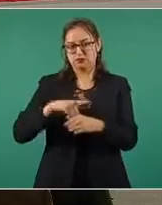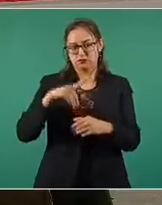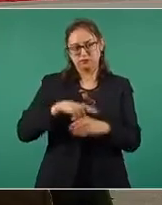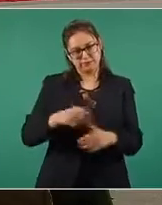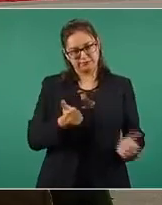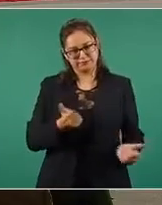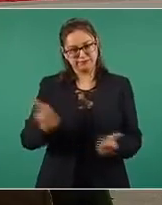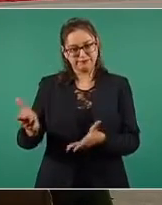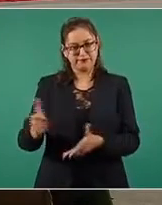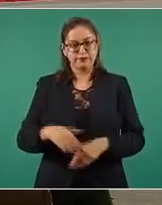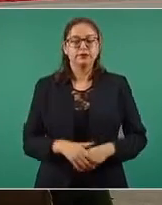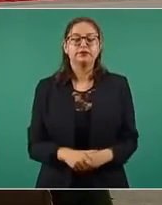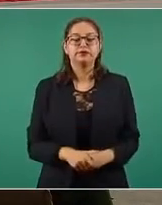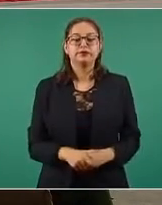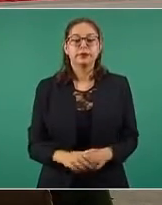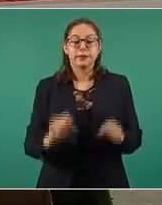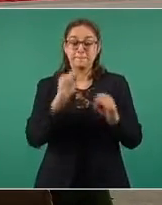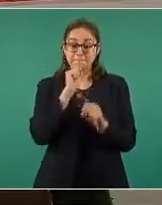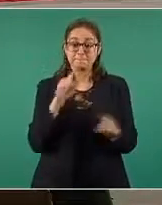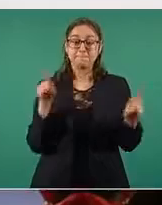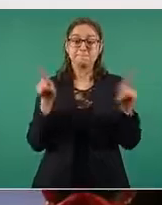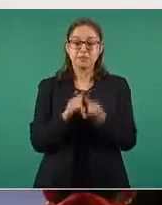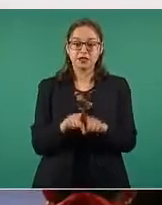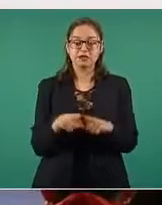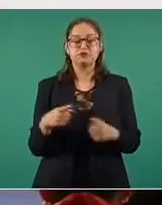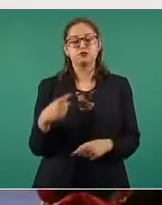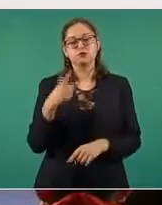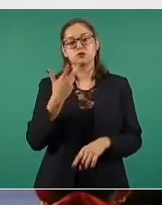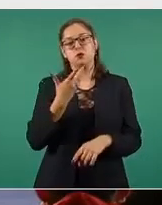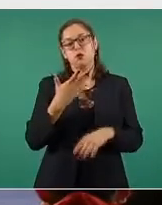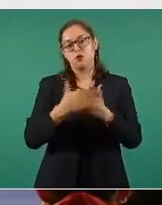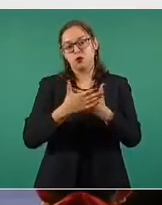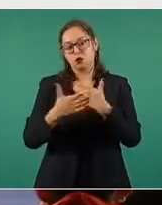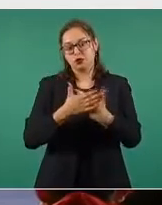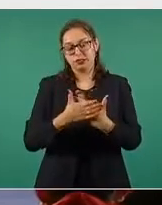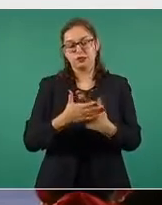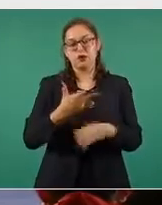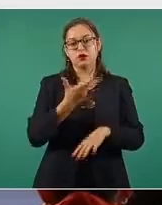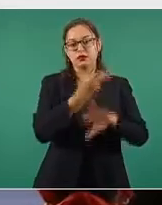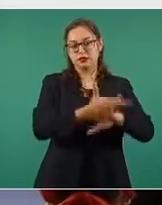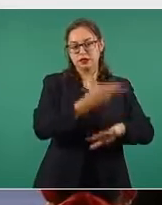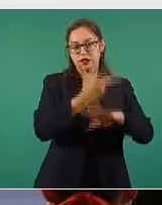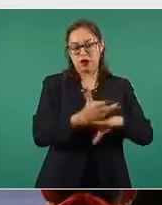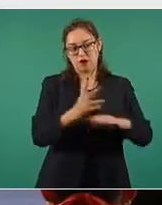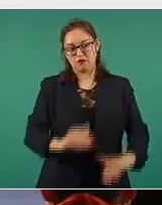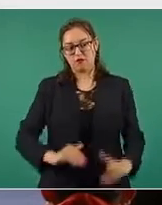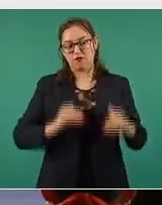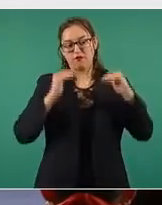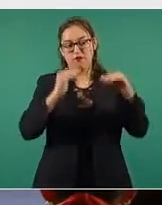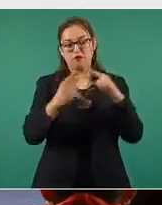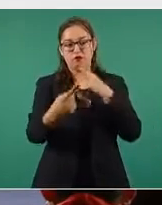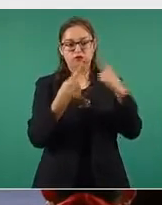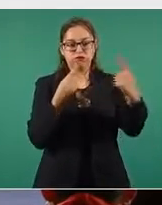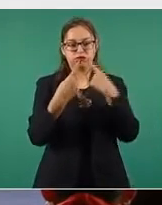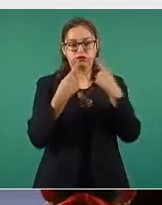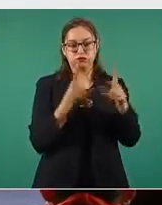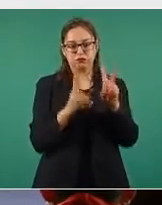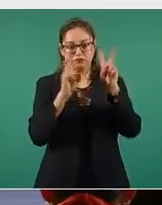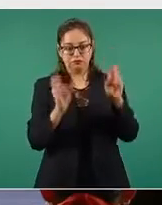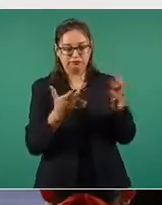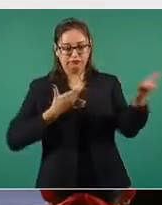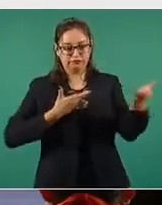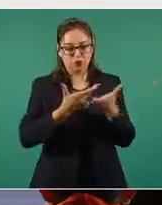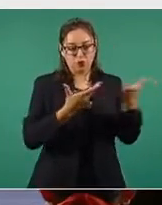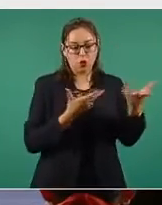tenemos el diálogo económico de alto nivel entre México y Estados Unidos. Es nuestro principal foro de cooperación bilateral para establecer una agenda